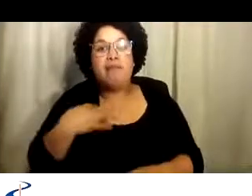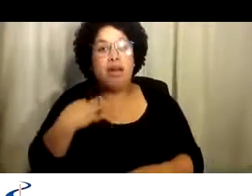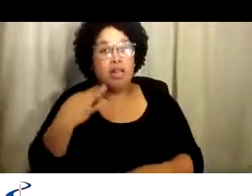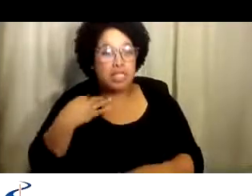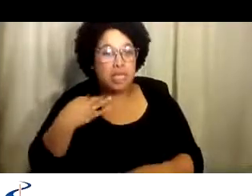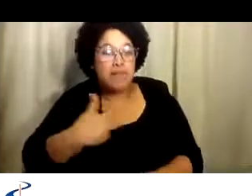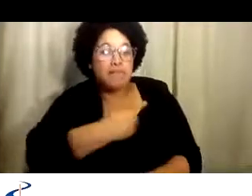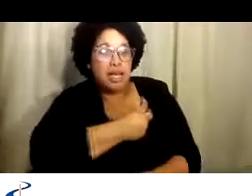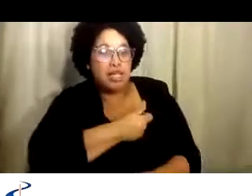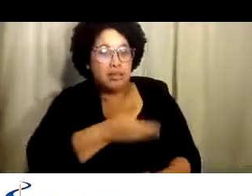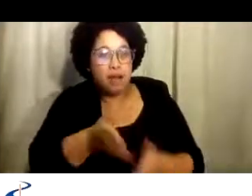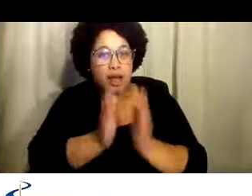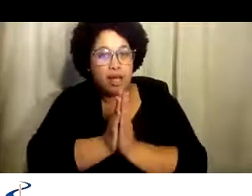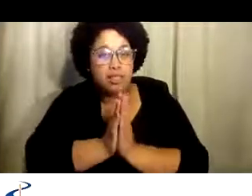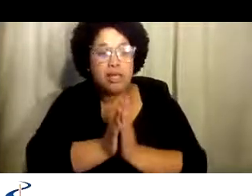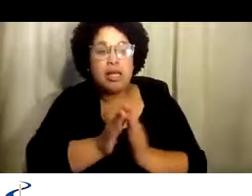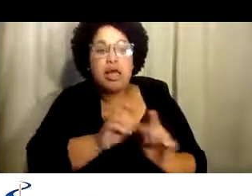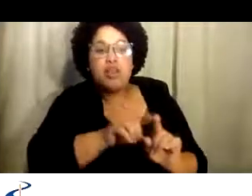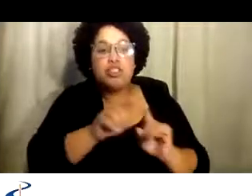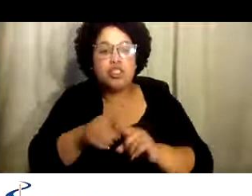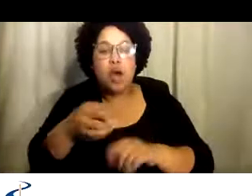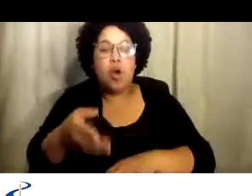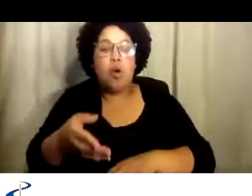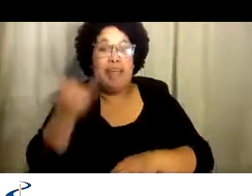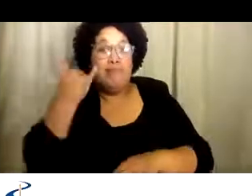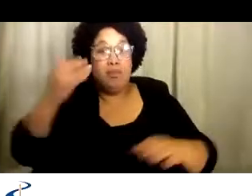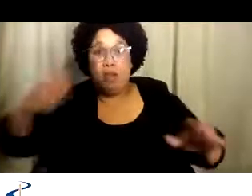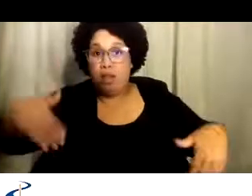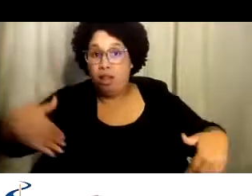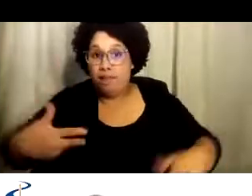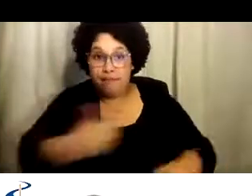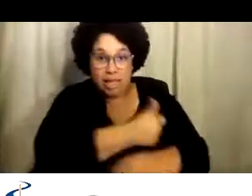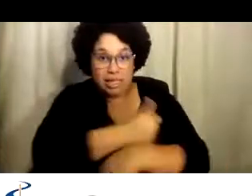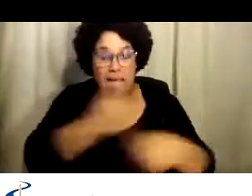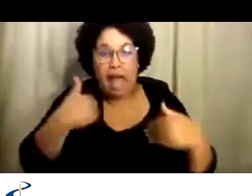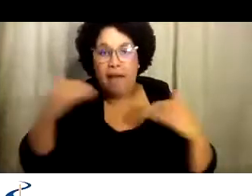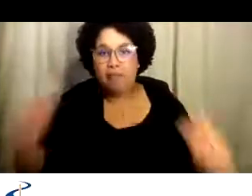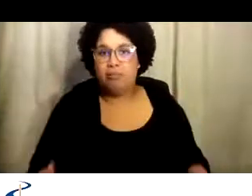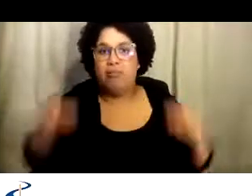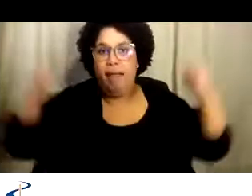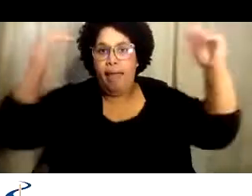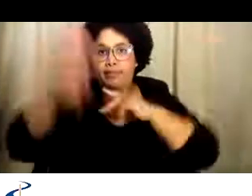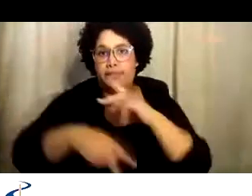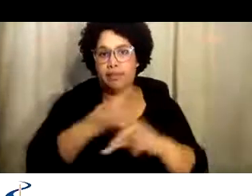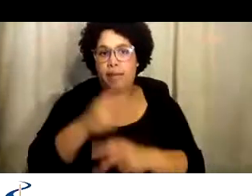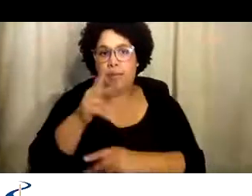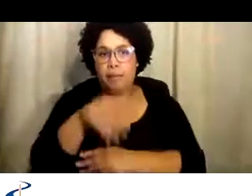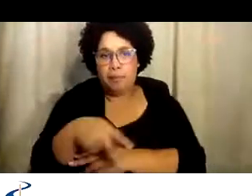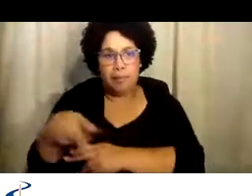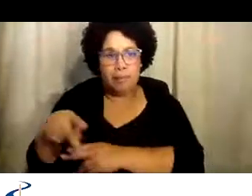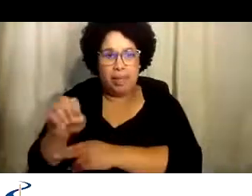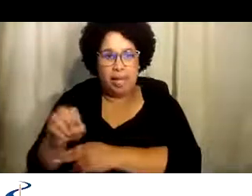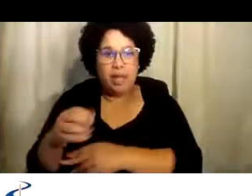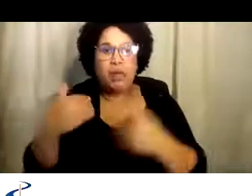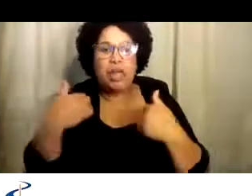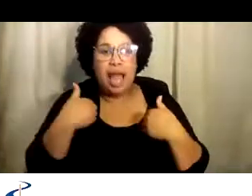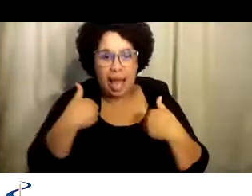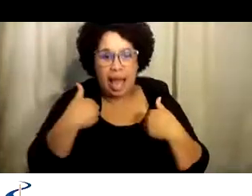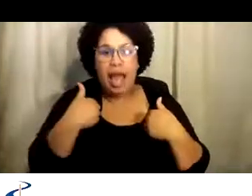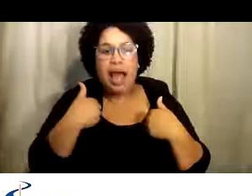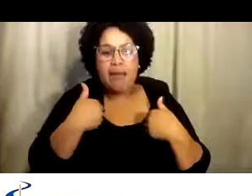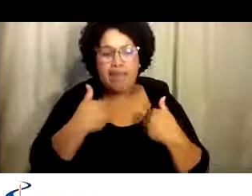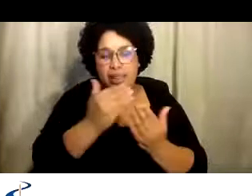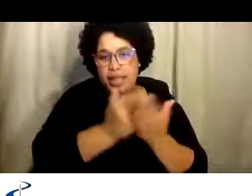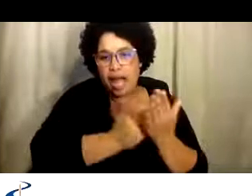pidiendo a ellos vacuna voluntaria y que usen PPE si es que no son totalmente vacunados. Hay una